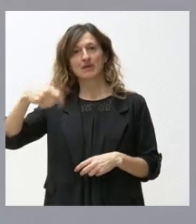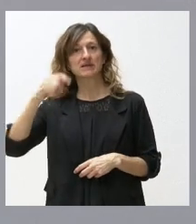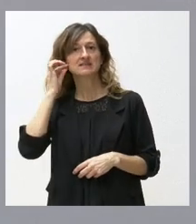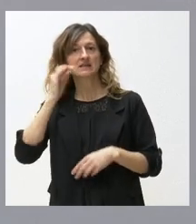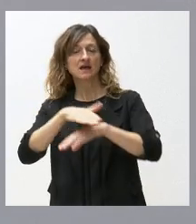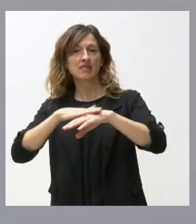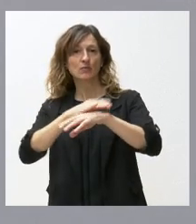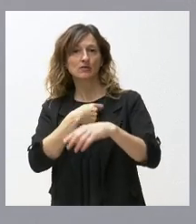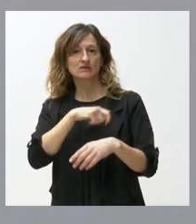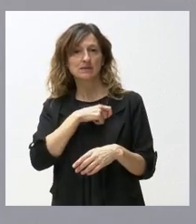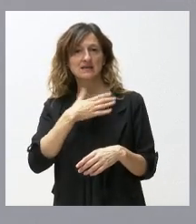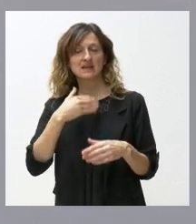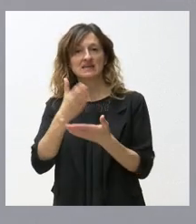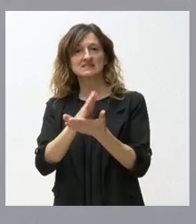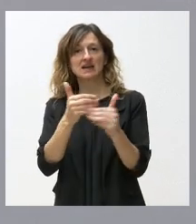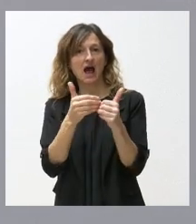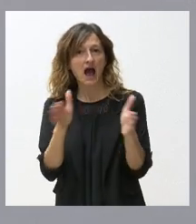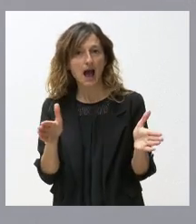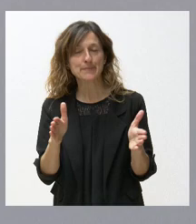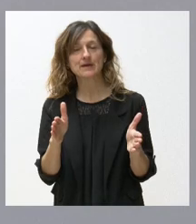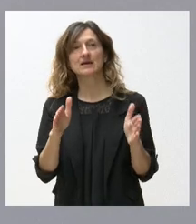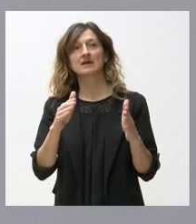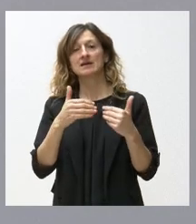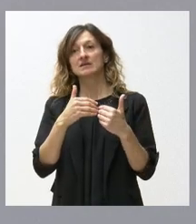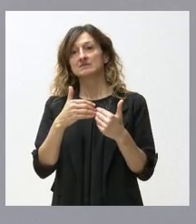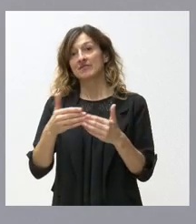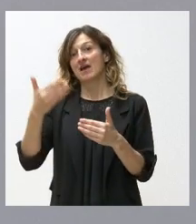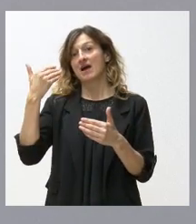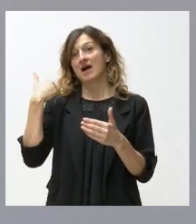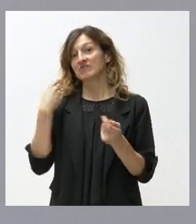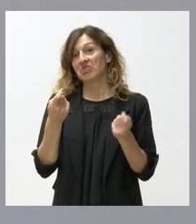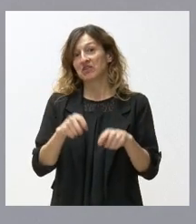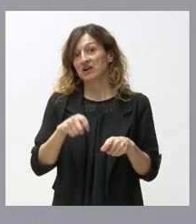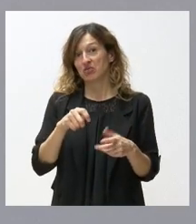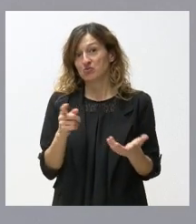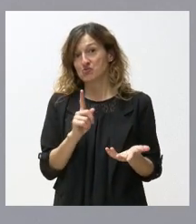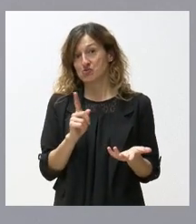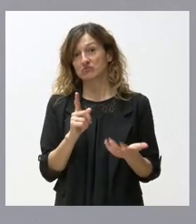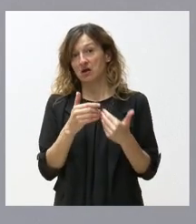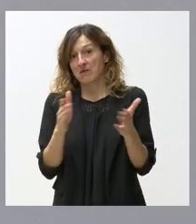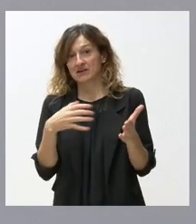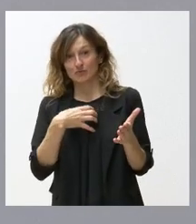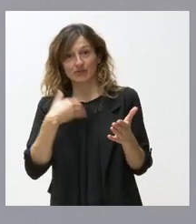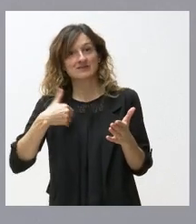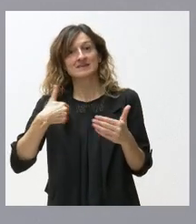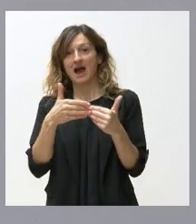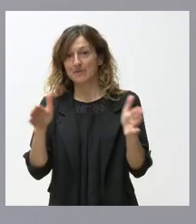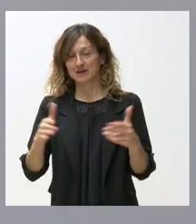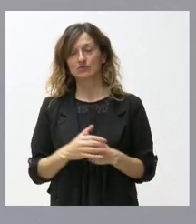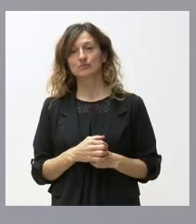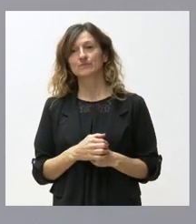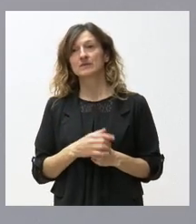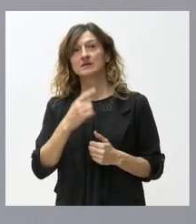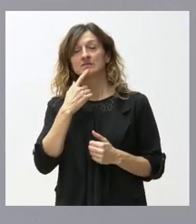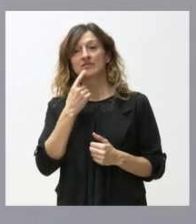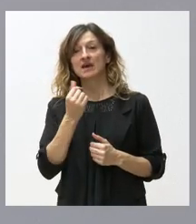de España, pidiendo la reapertura del SERLA, no se puede reabrir lo que nunca se cerró. Nosotros otorgamos una cantidad. Si hay pendiente